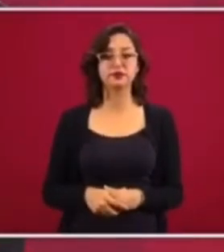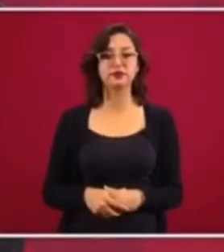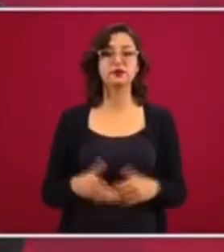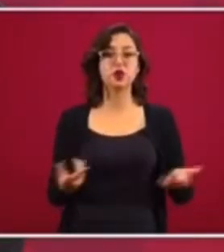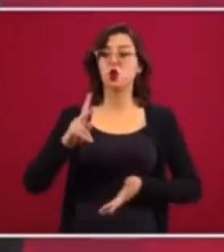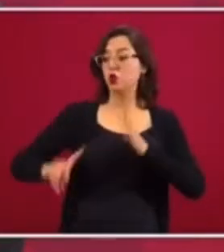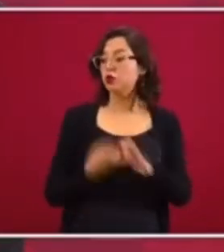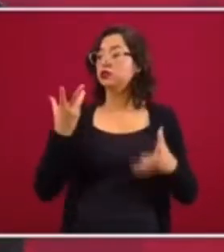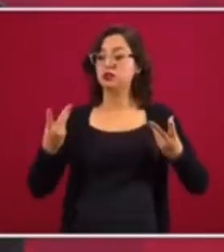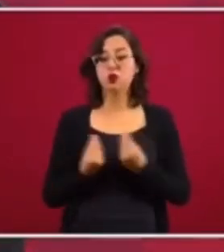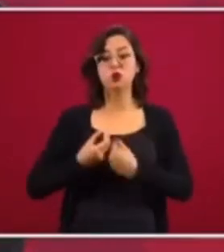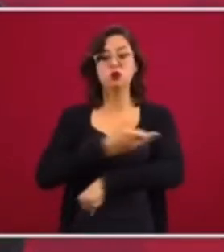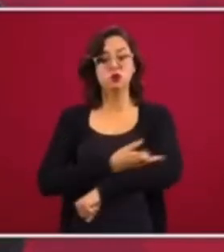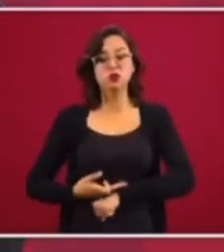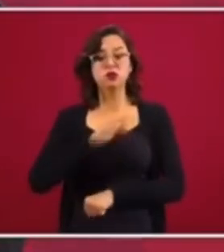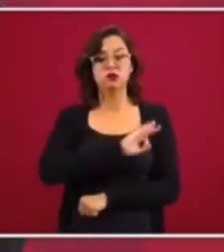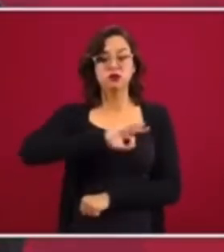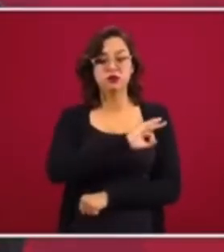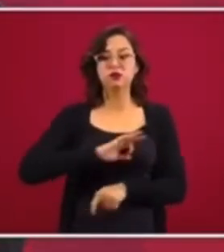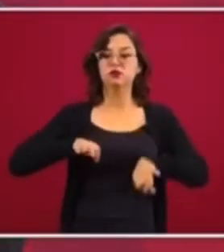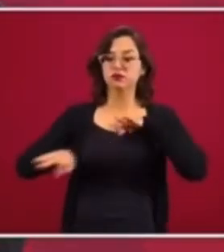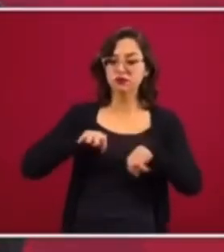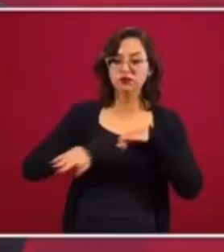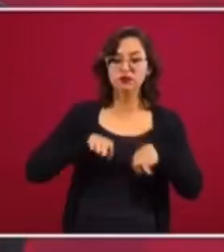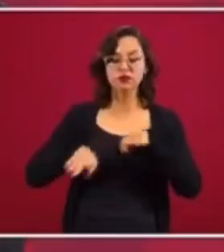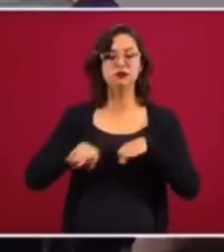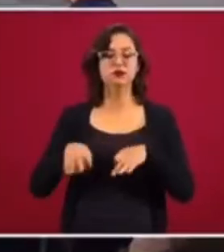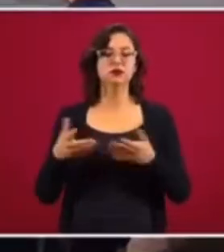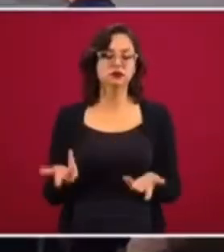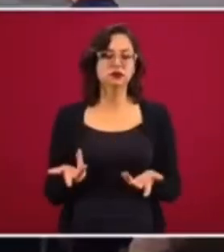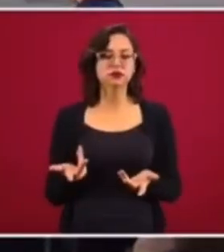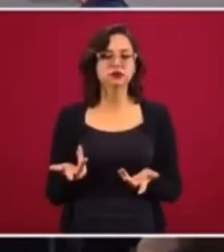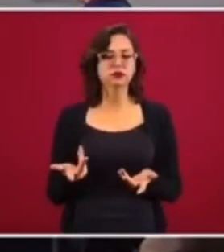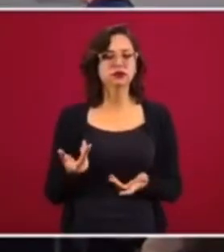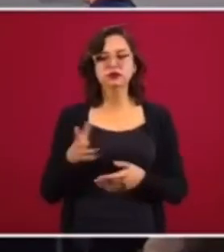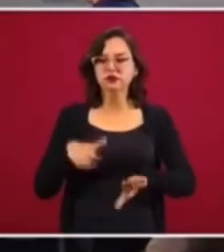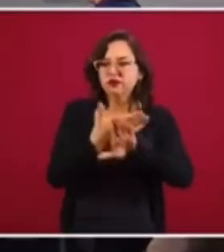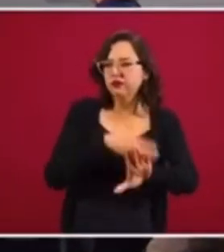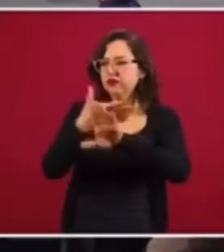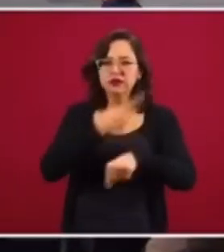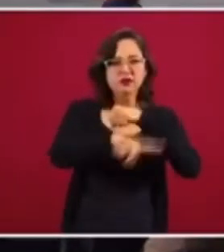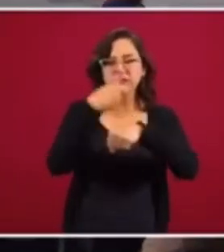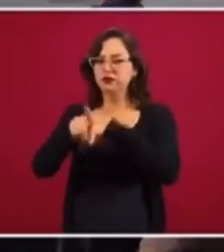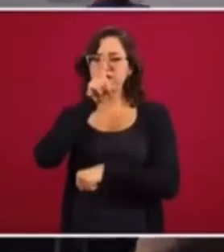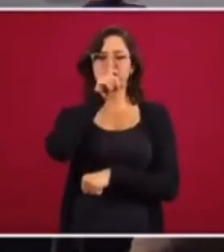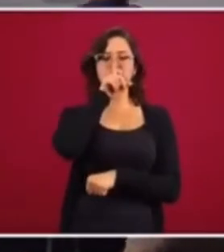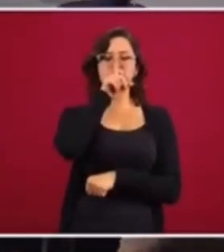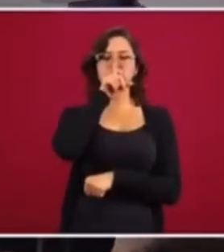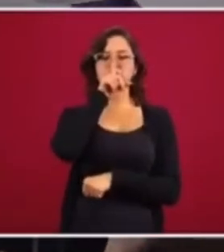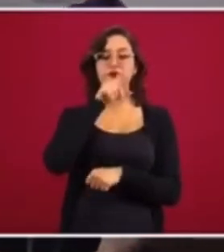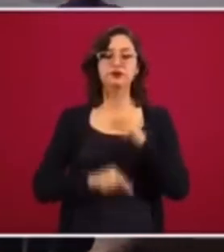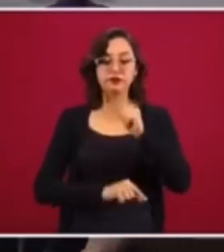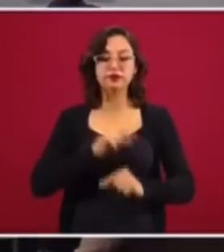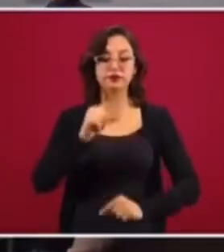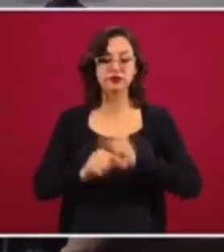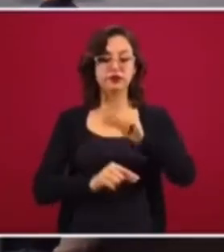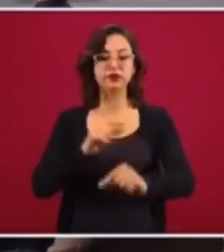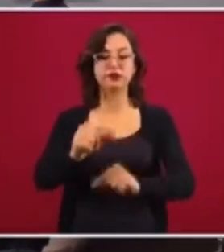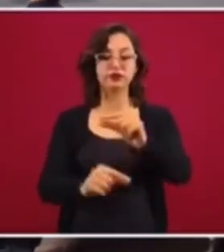que estén de nuevo con sus familias, que sean felices, tengan trabajo, que no se vean obligados a hacer daño a nadie, vamos por parte,